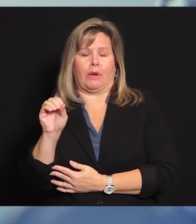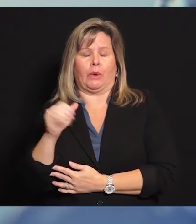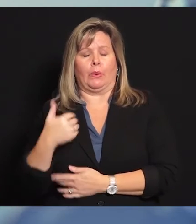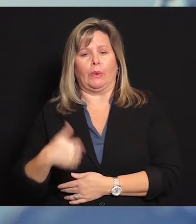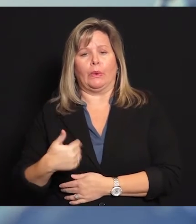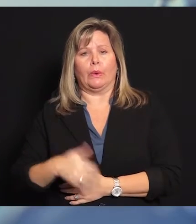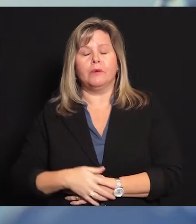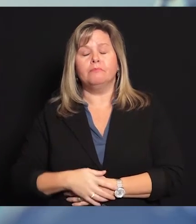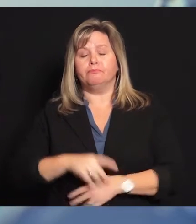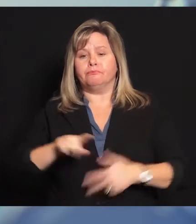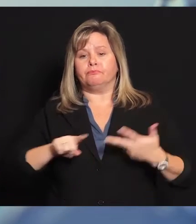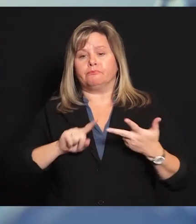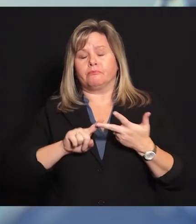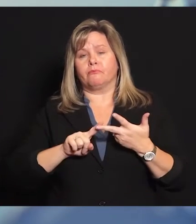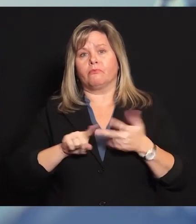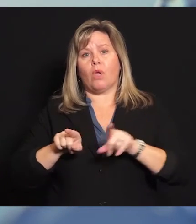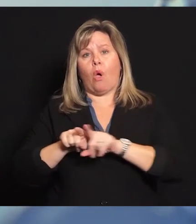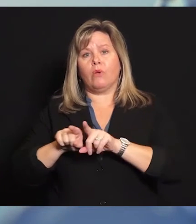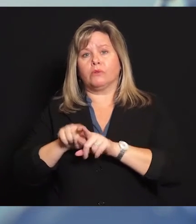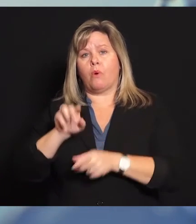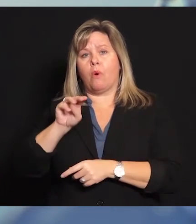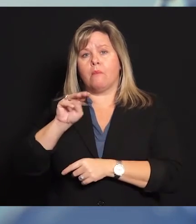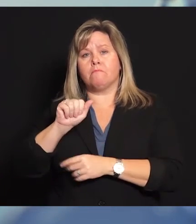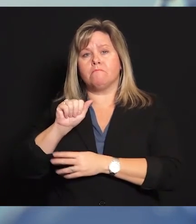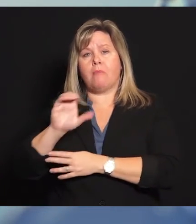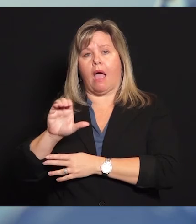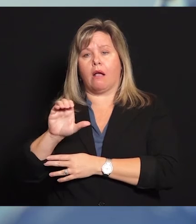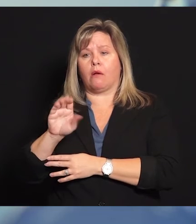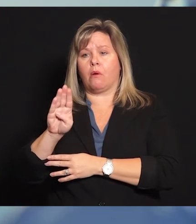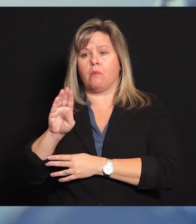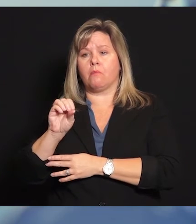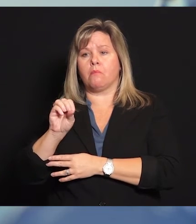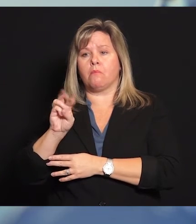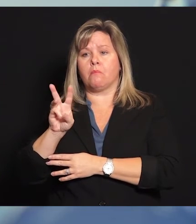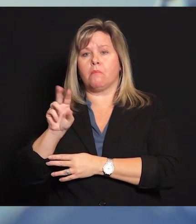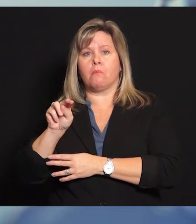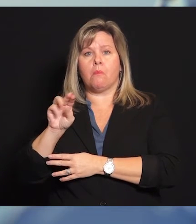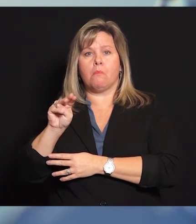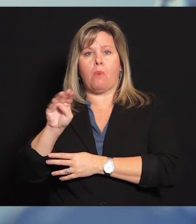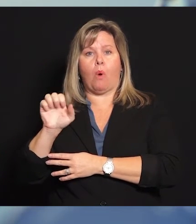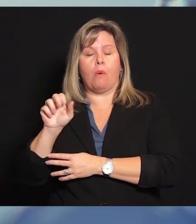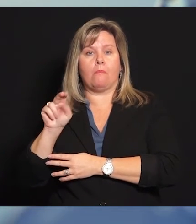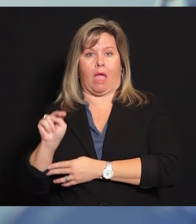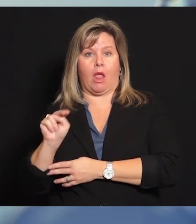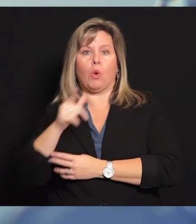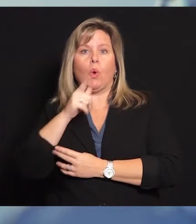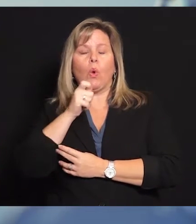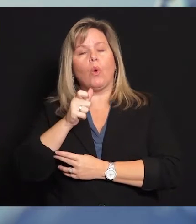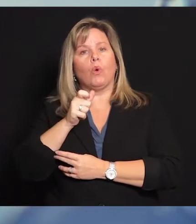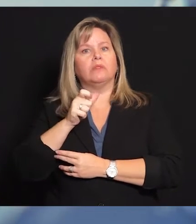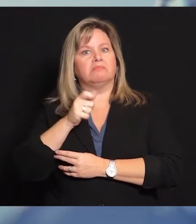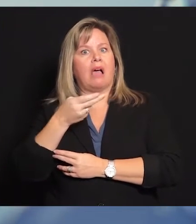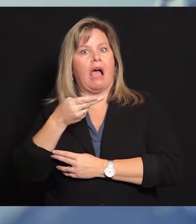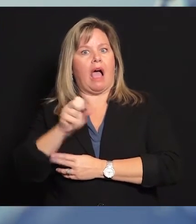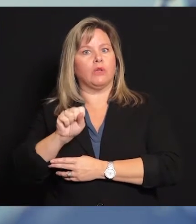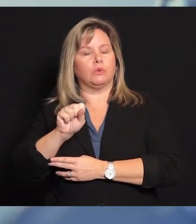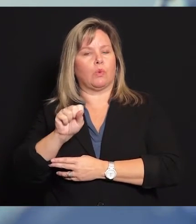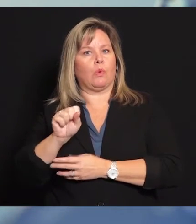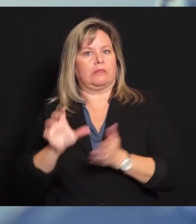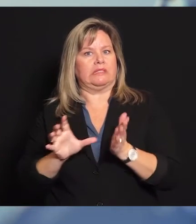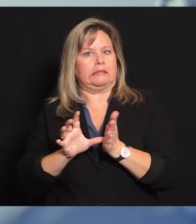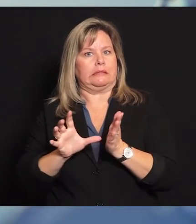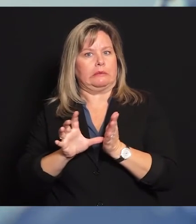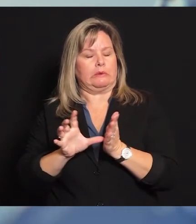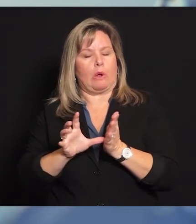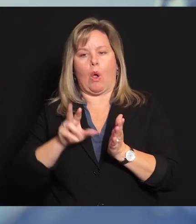noticias locales esta semana nos enteramos de Mack Bowman, un estudiante de secundaria de Rockford de 18 años. Un jugador de